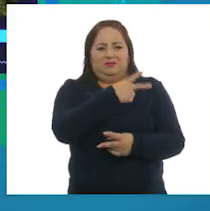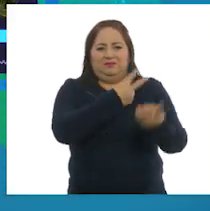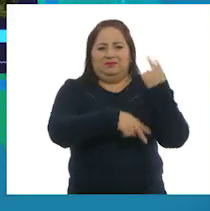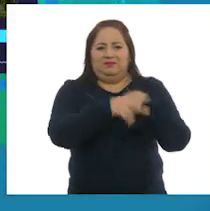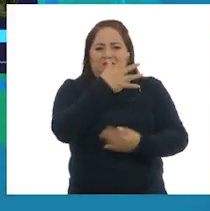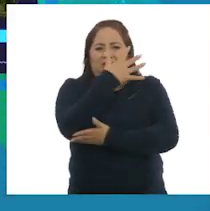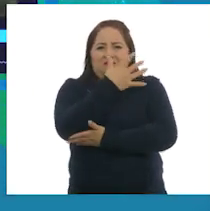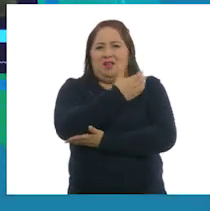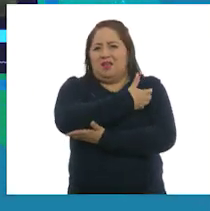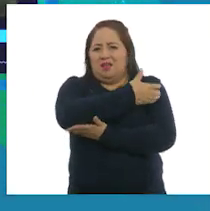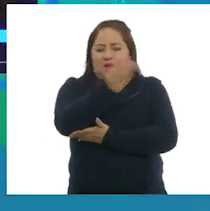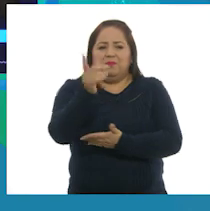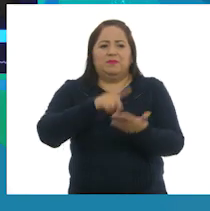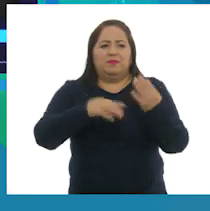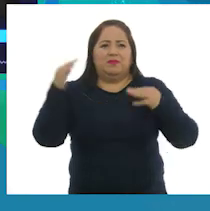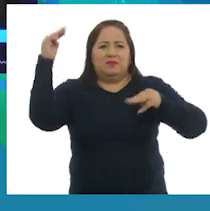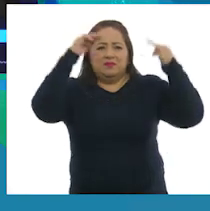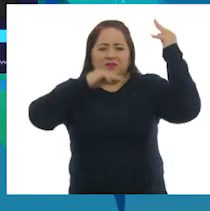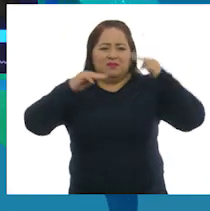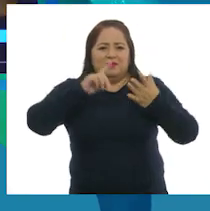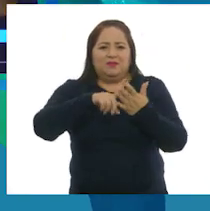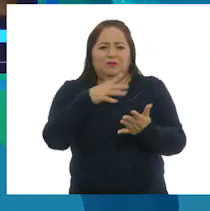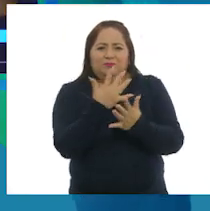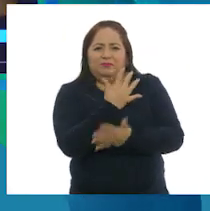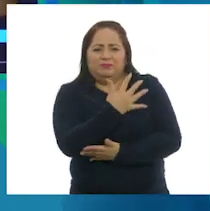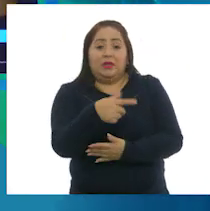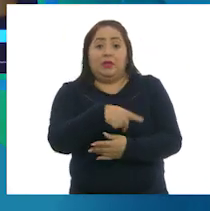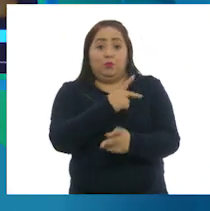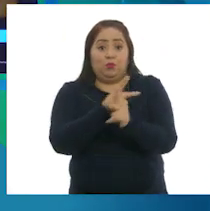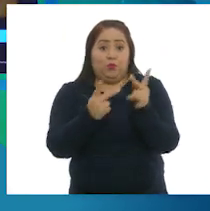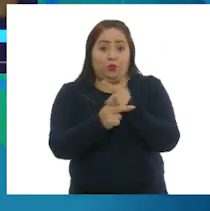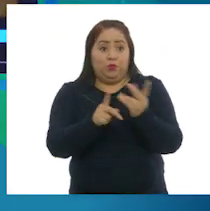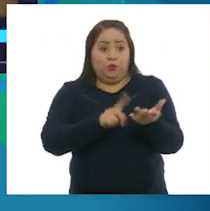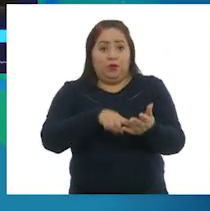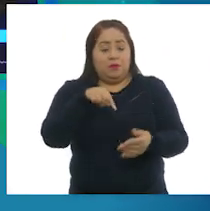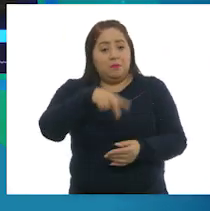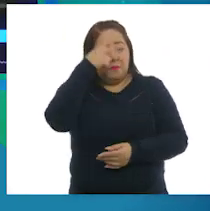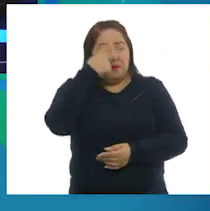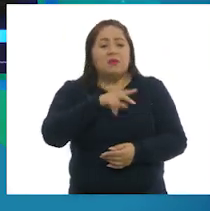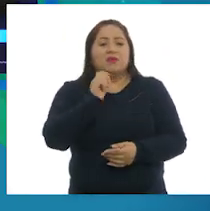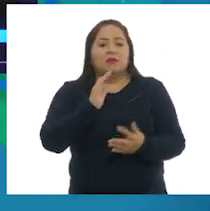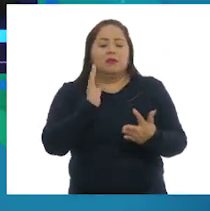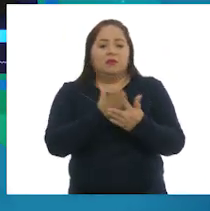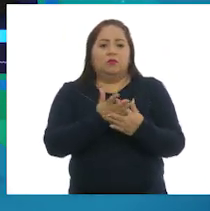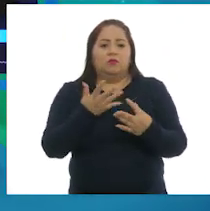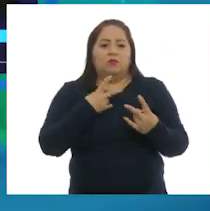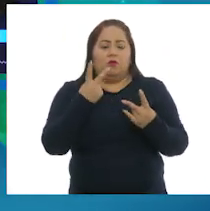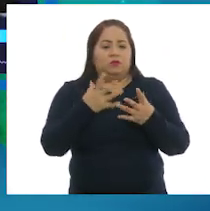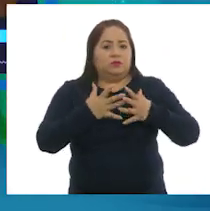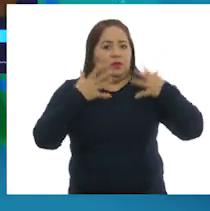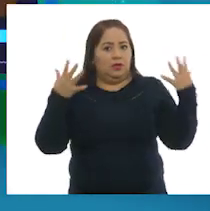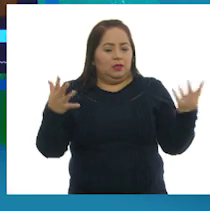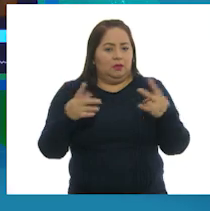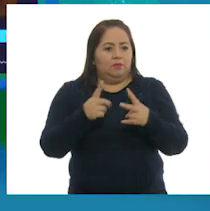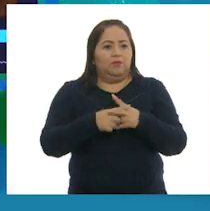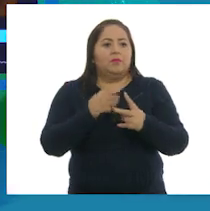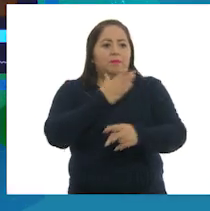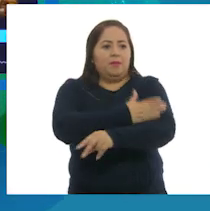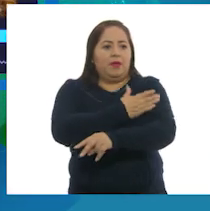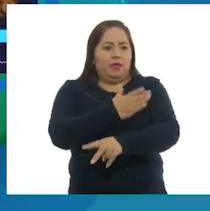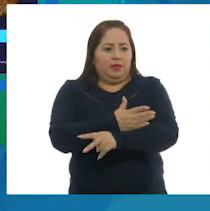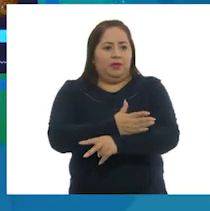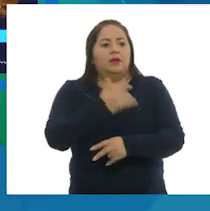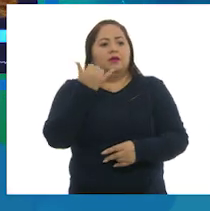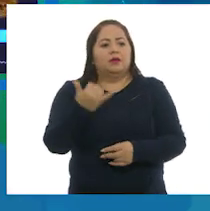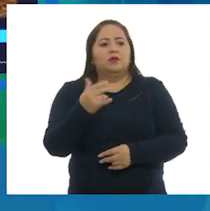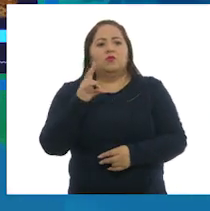provienen de bosques, selvas y matorrales. La producción forestal en México se divide en dos grandes categorías, maderable